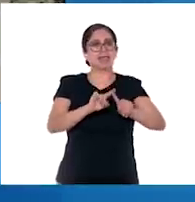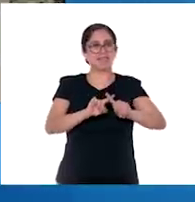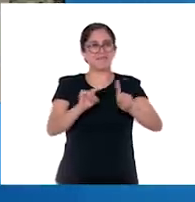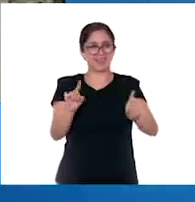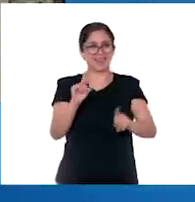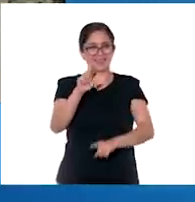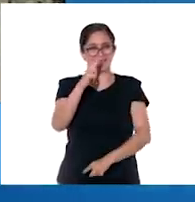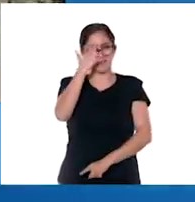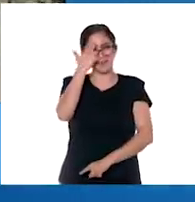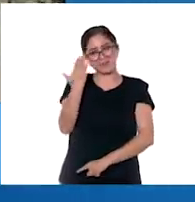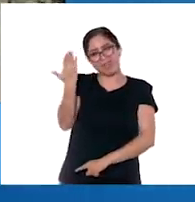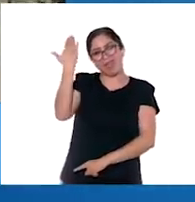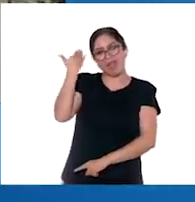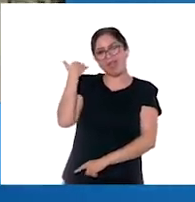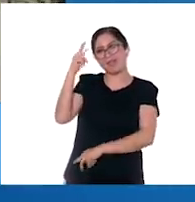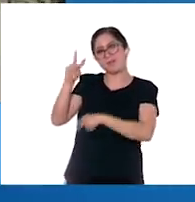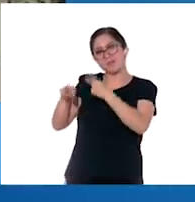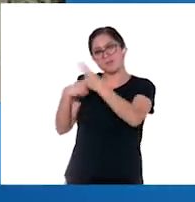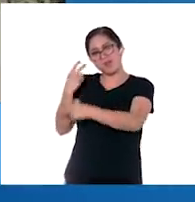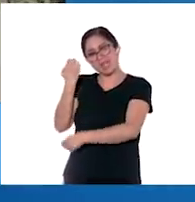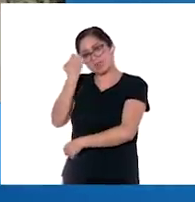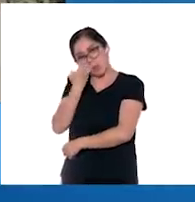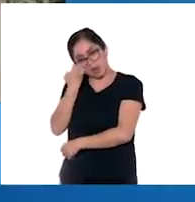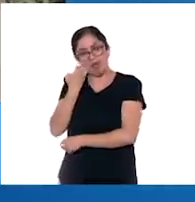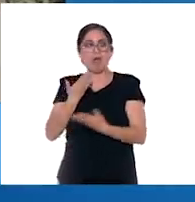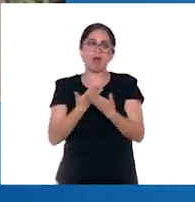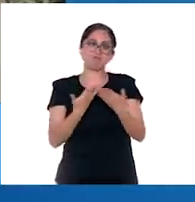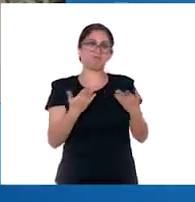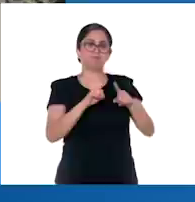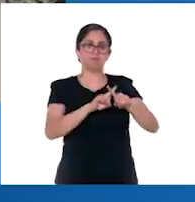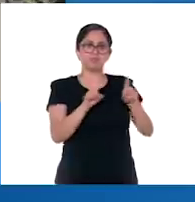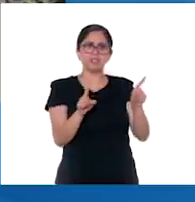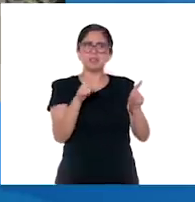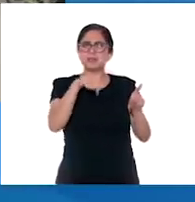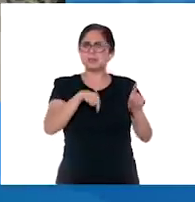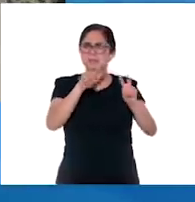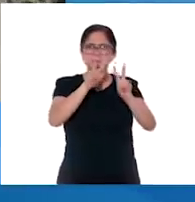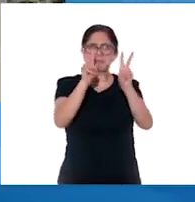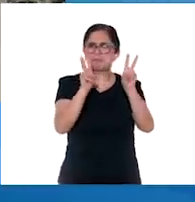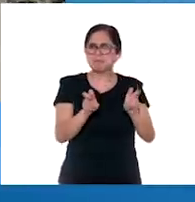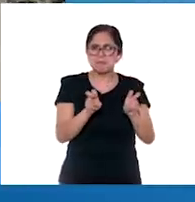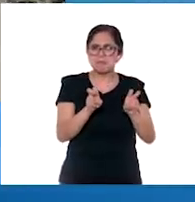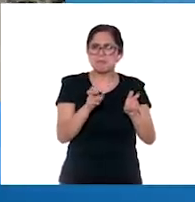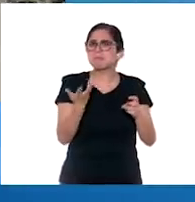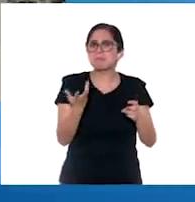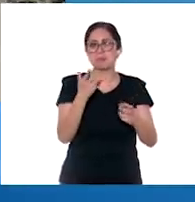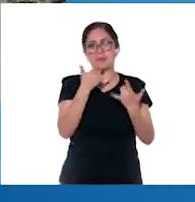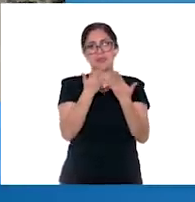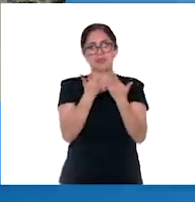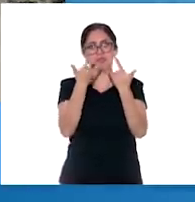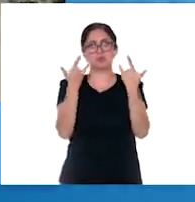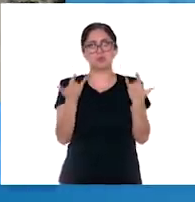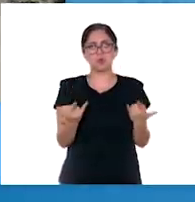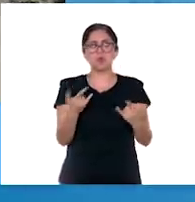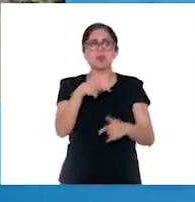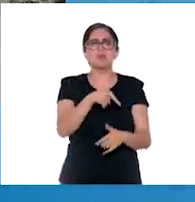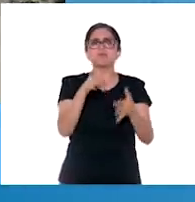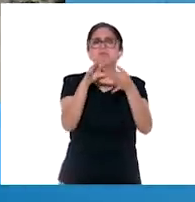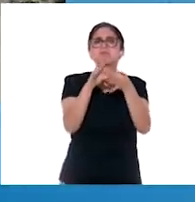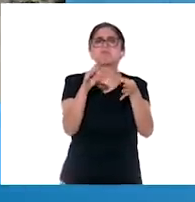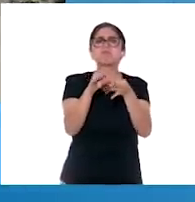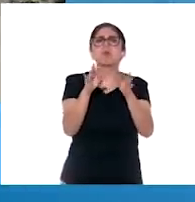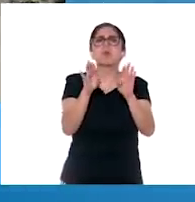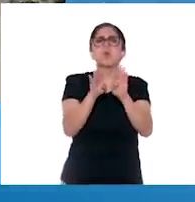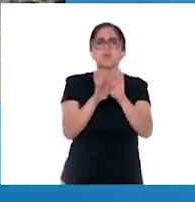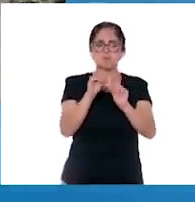ya conocíamos cuando íbamos a la escuela. Hoy nos toca estudiar historia. Y el tema de hoy es muy importante al hablar de cómo